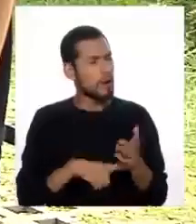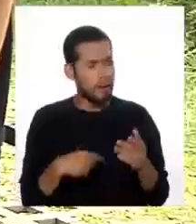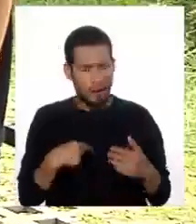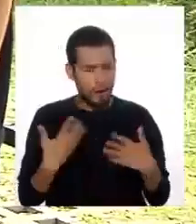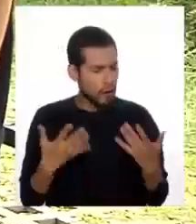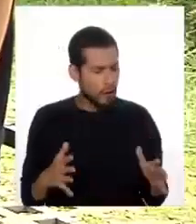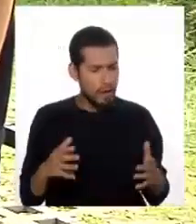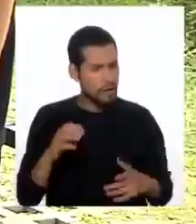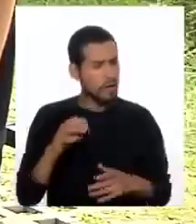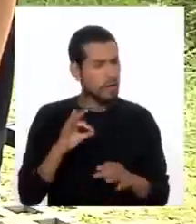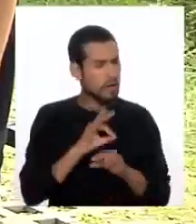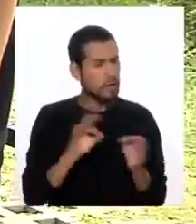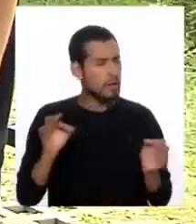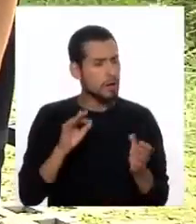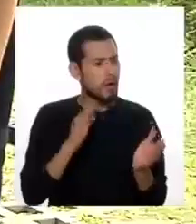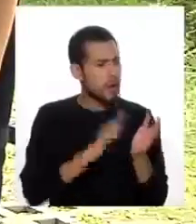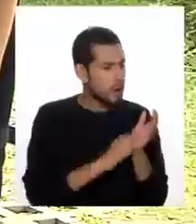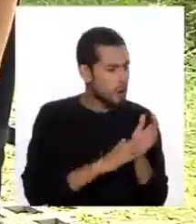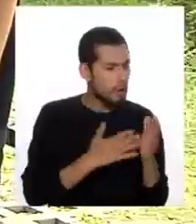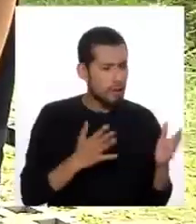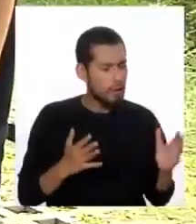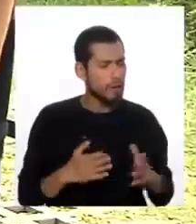no estamos inscritos en ningún seguro?